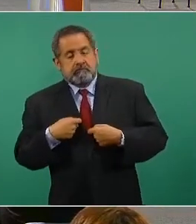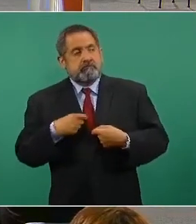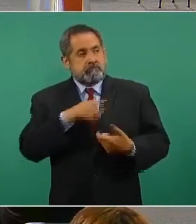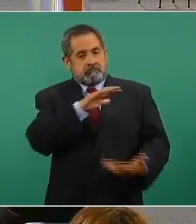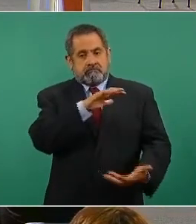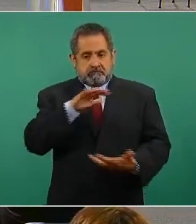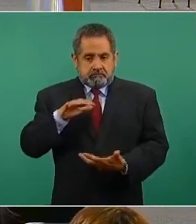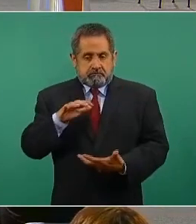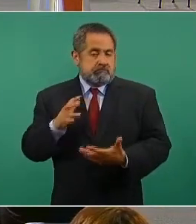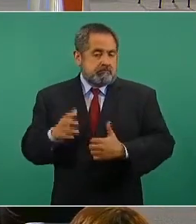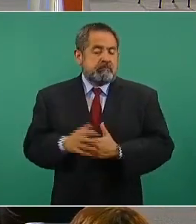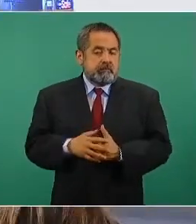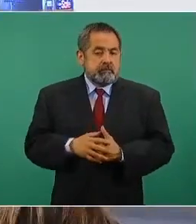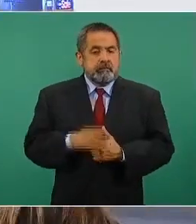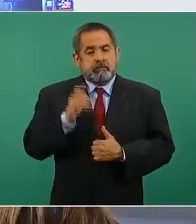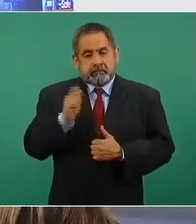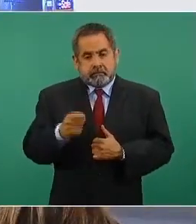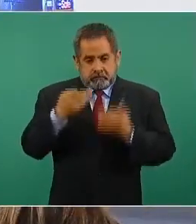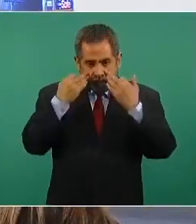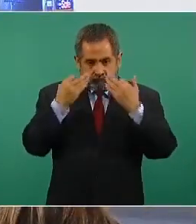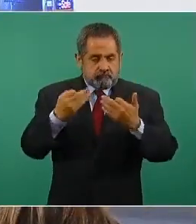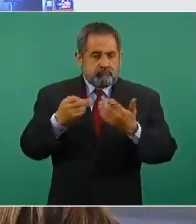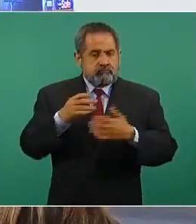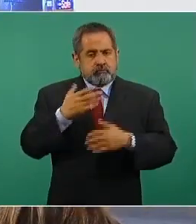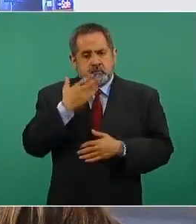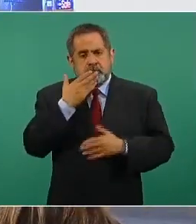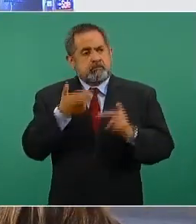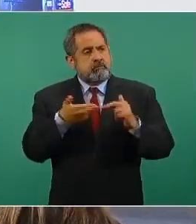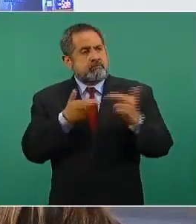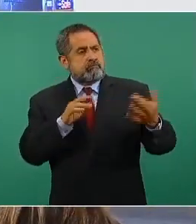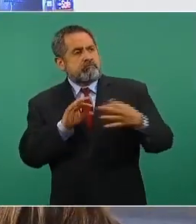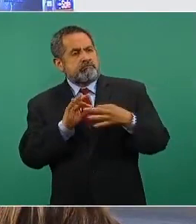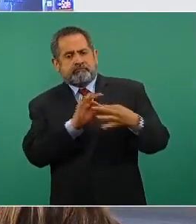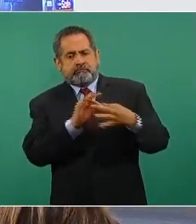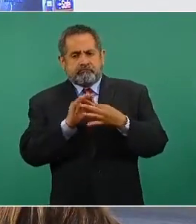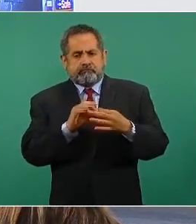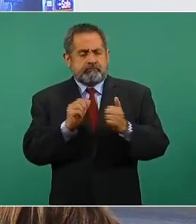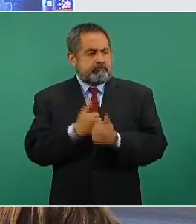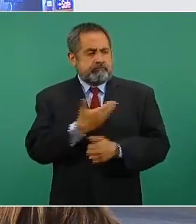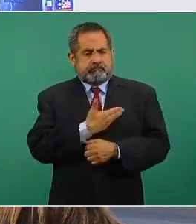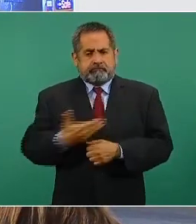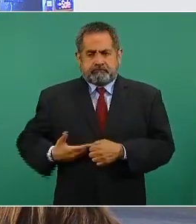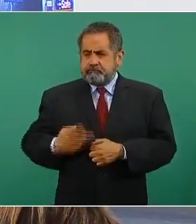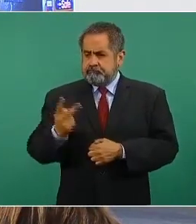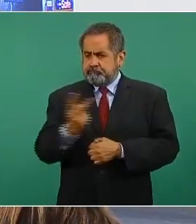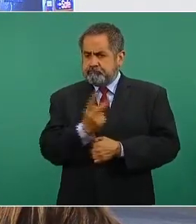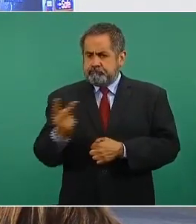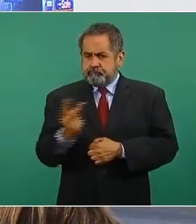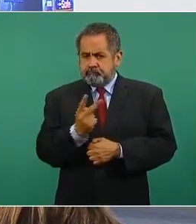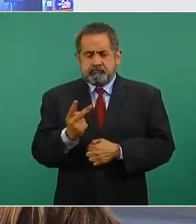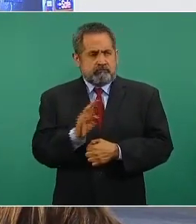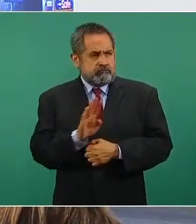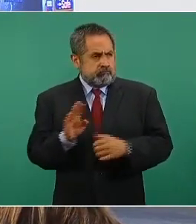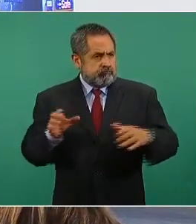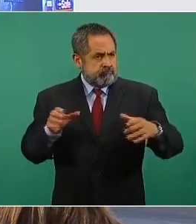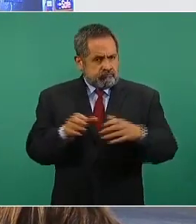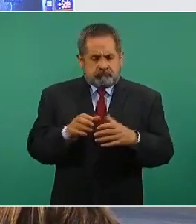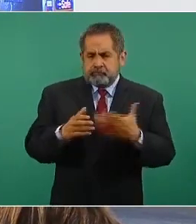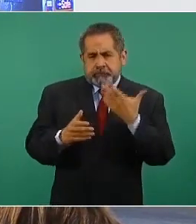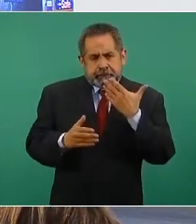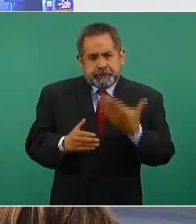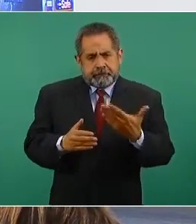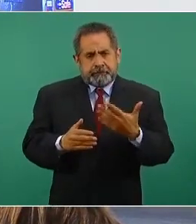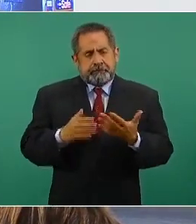Desde nuestro punto de vista es una muestra tangible de la relación que se ha construido entre ambos presidentes en la relación bilateral y